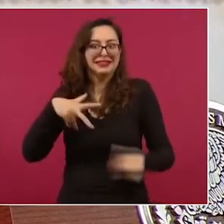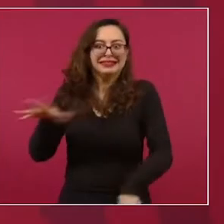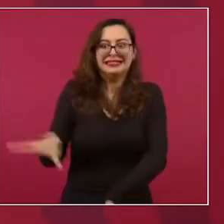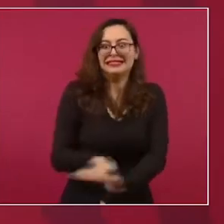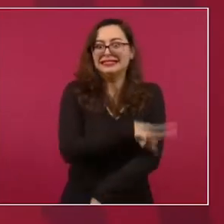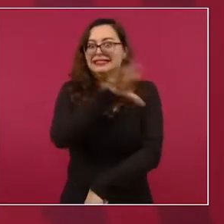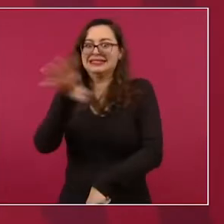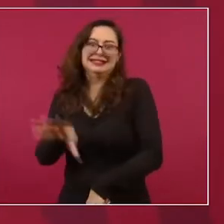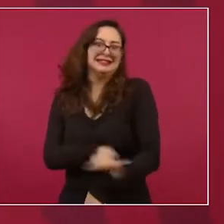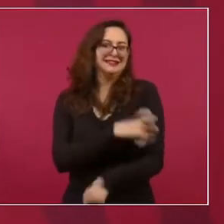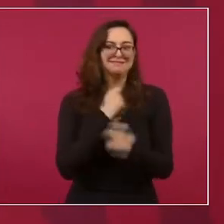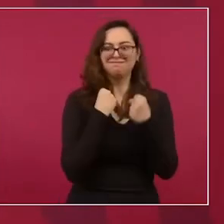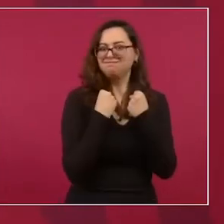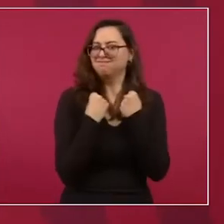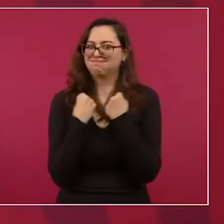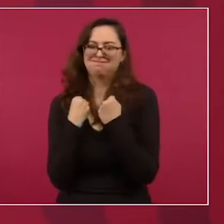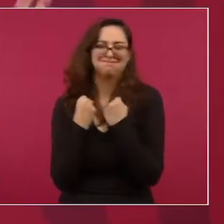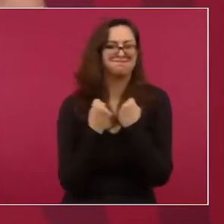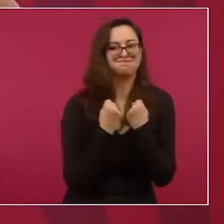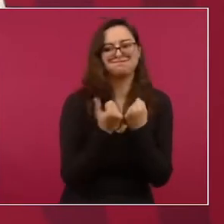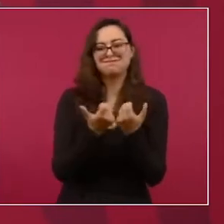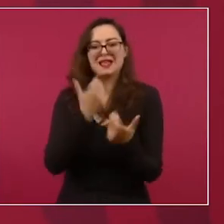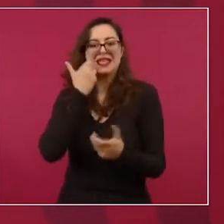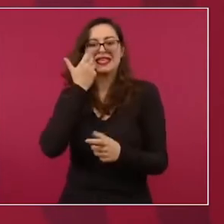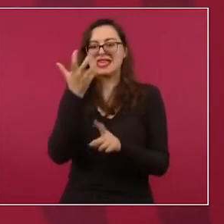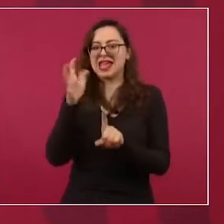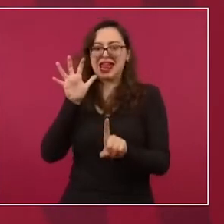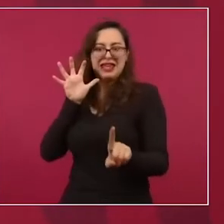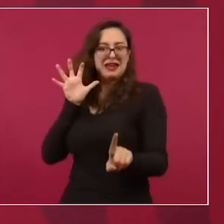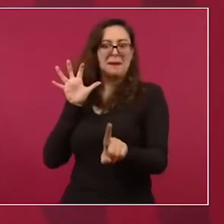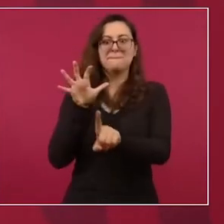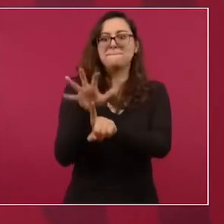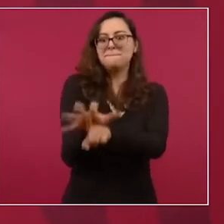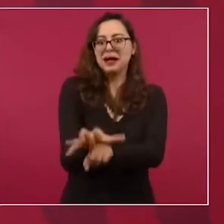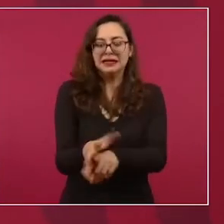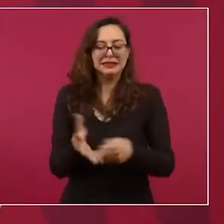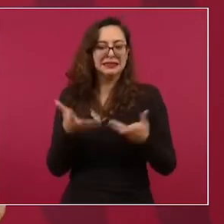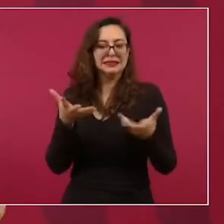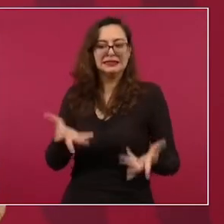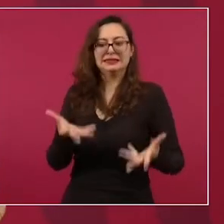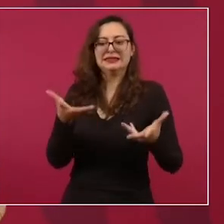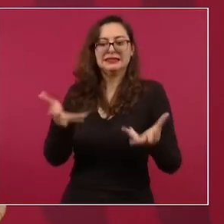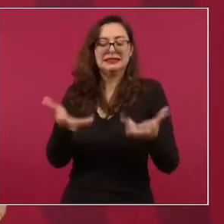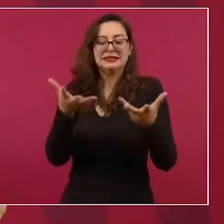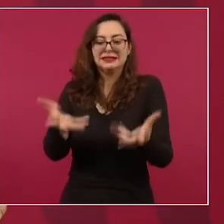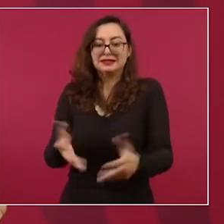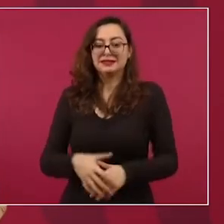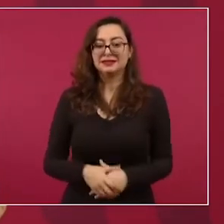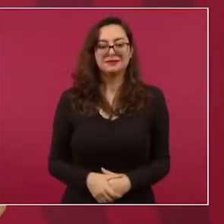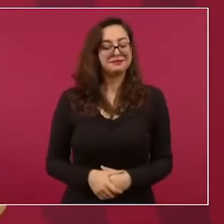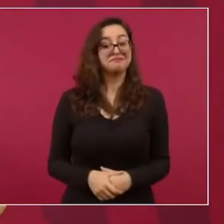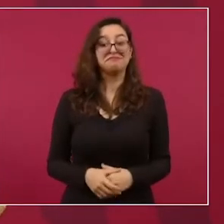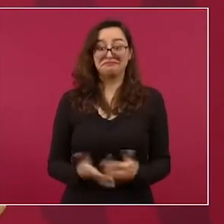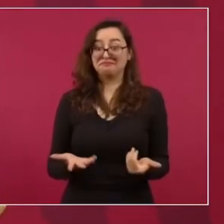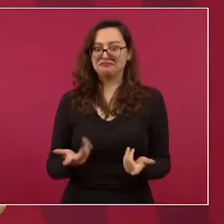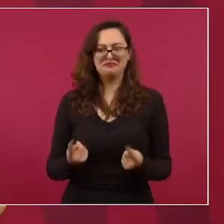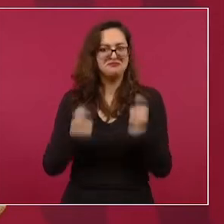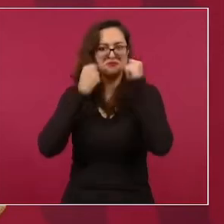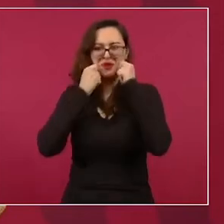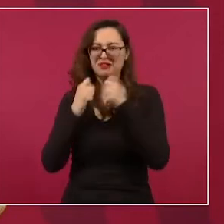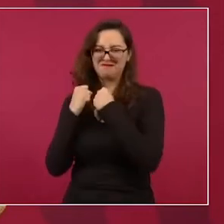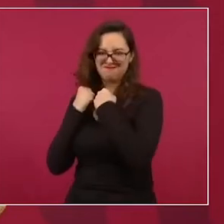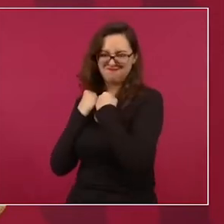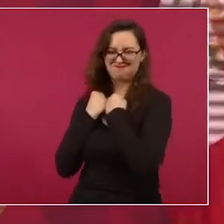se lanzan fuerte,